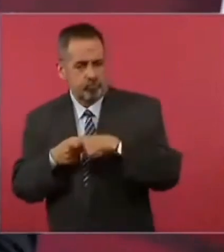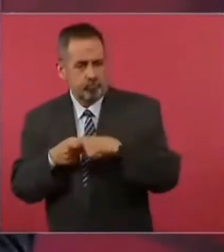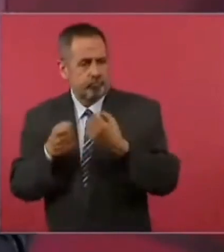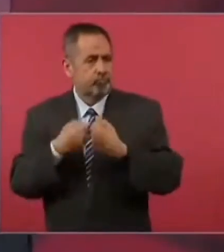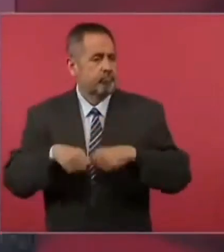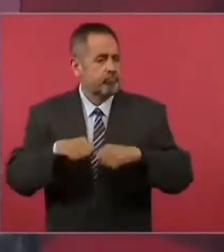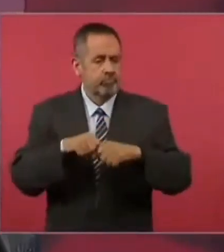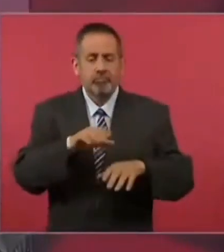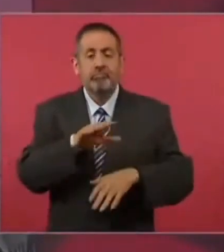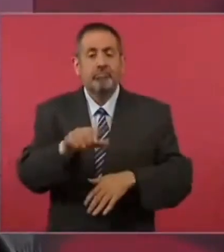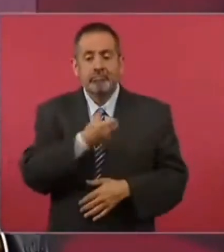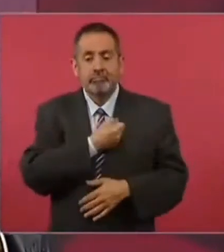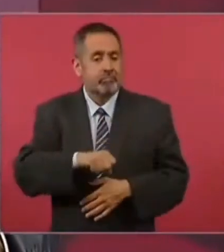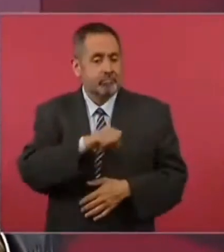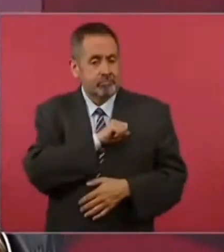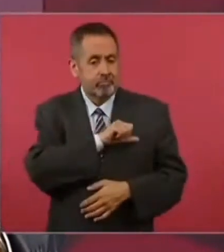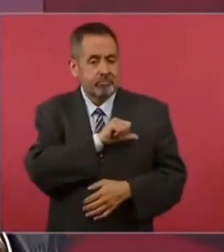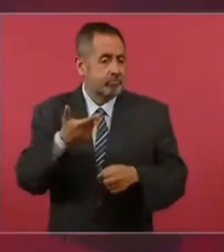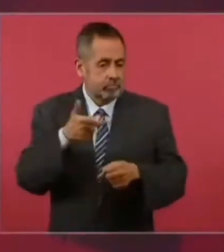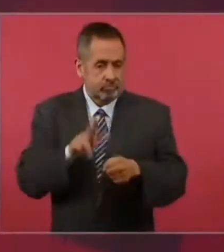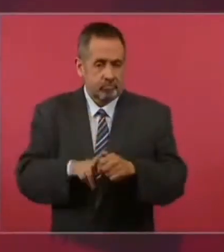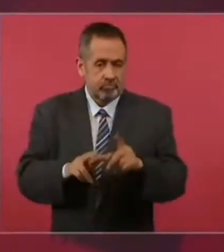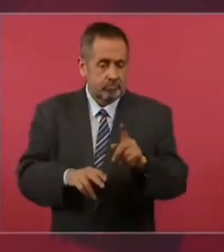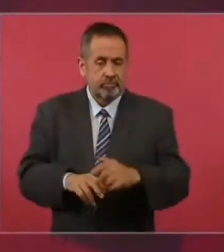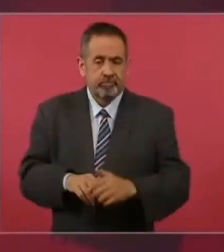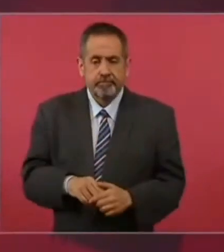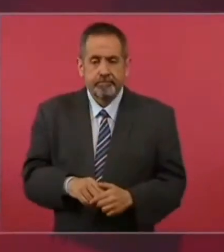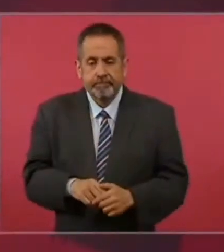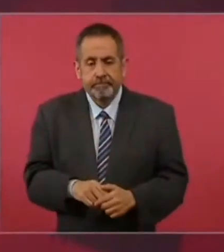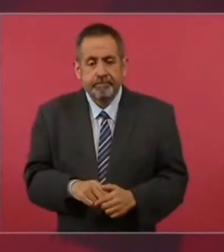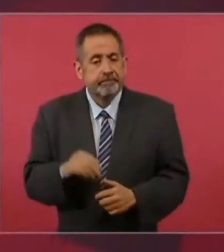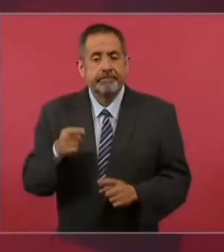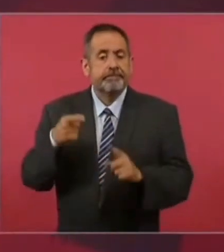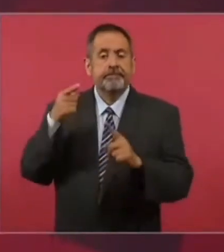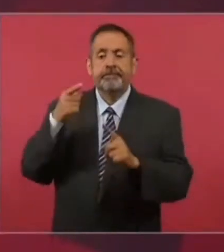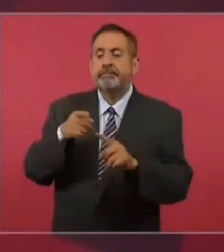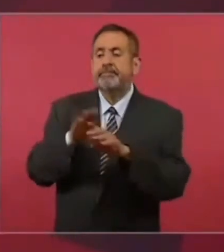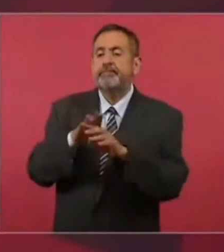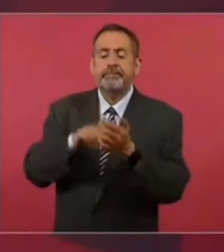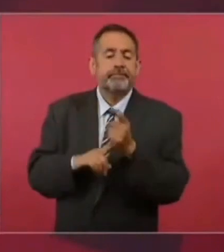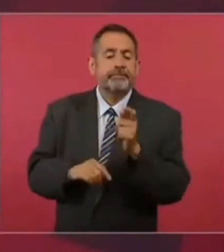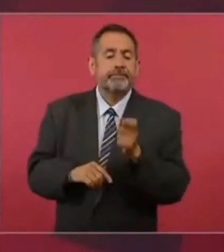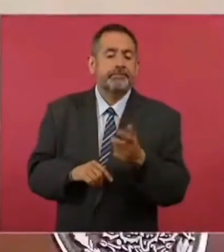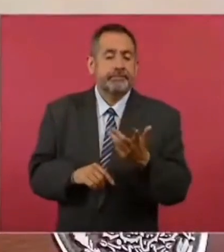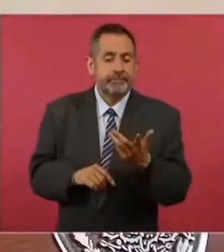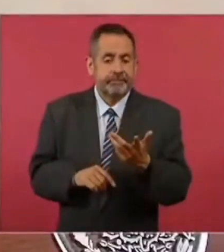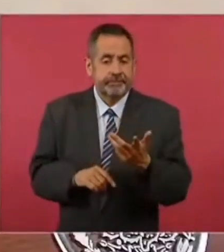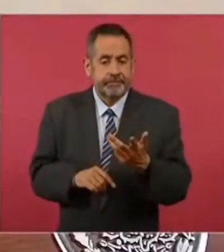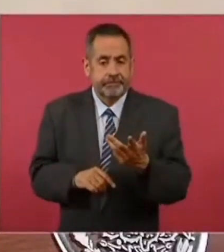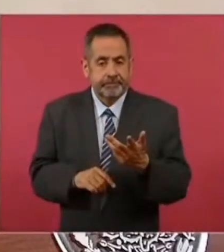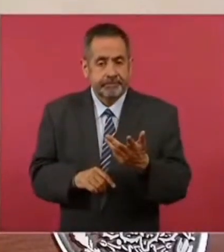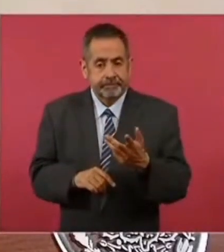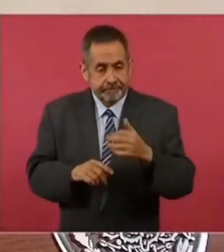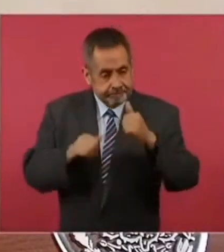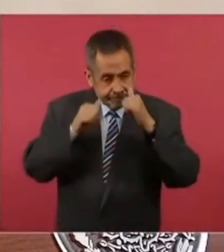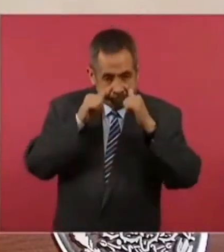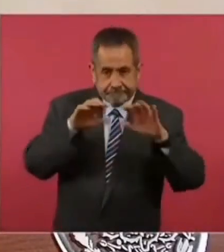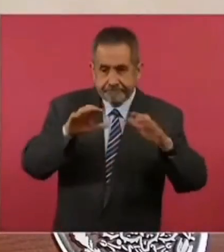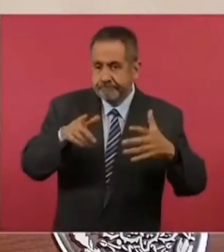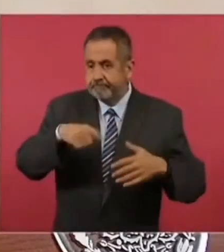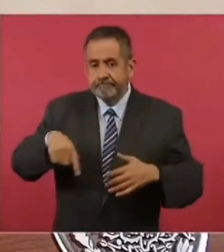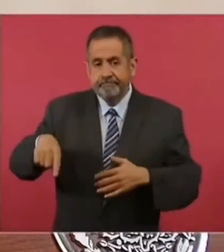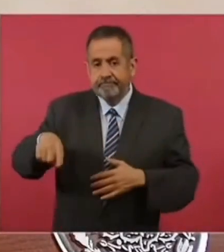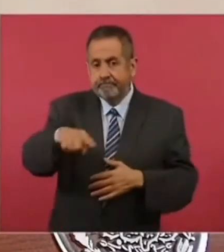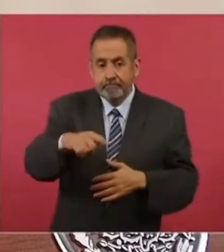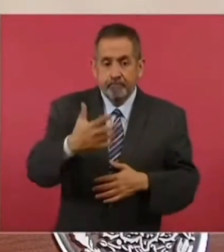salud, sobre todo lo que tiene que ver con la atención a